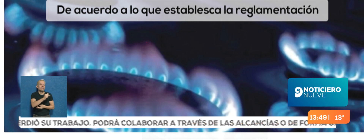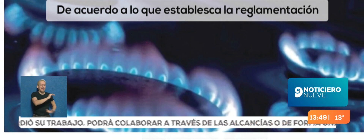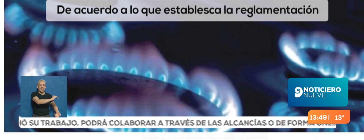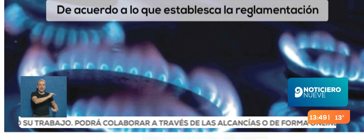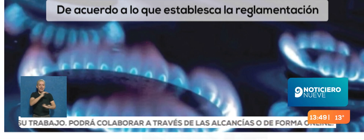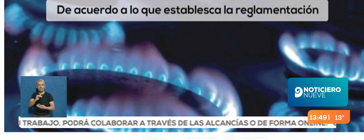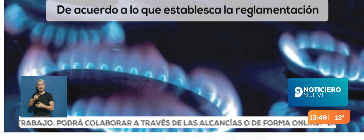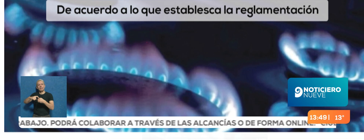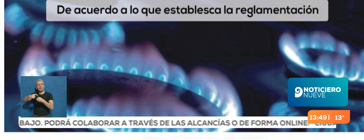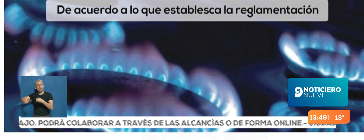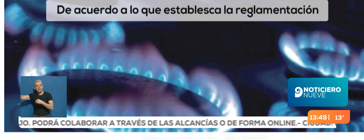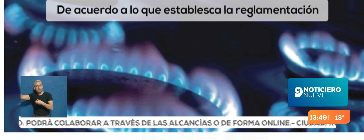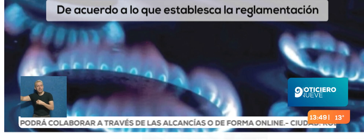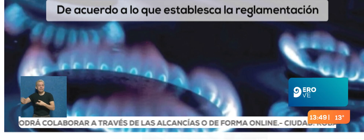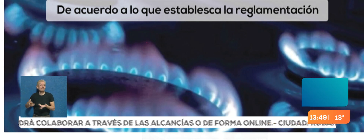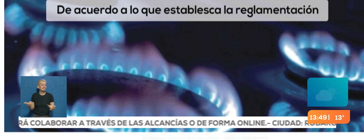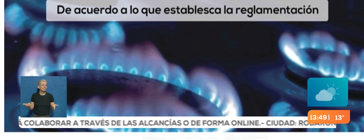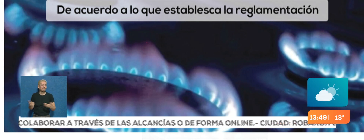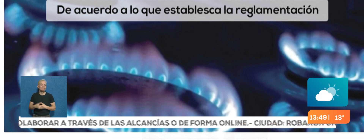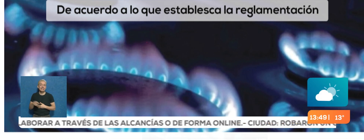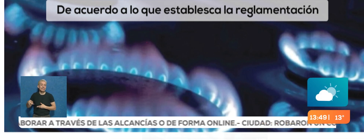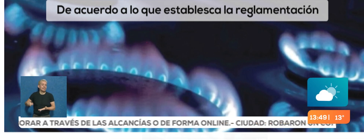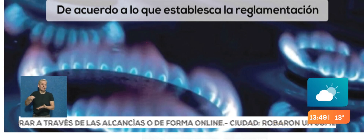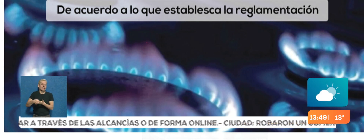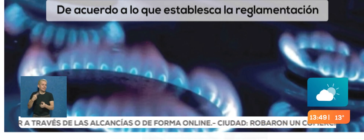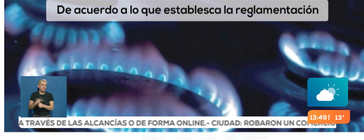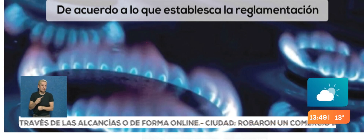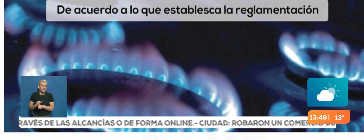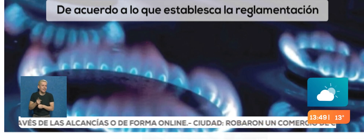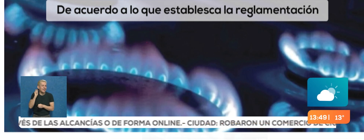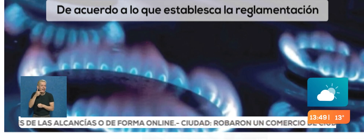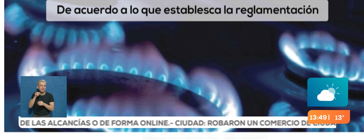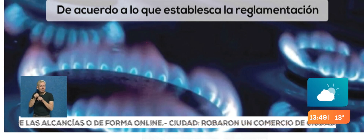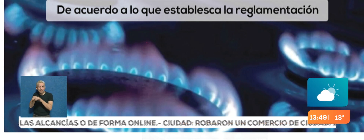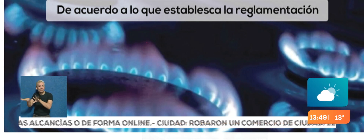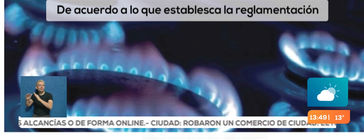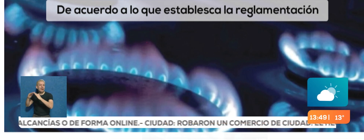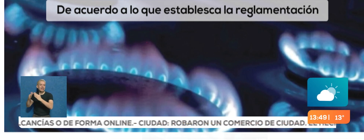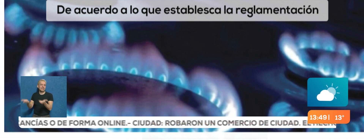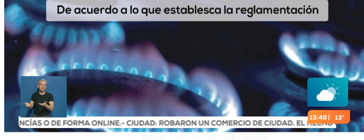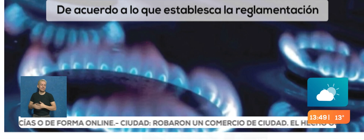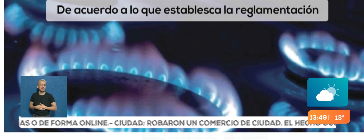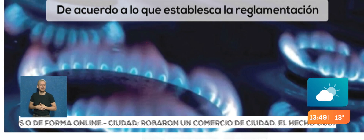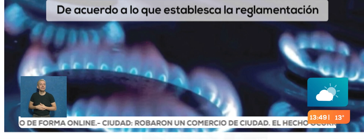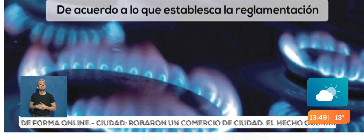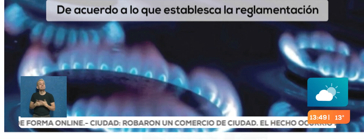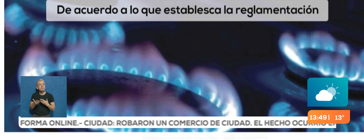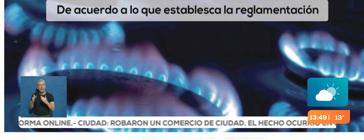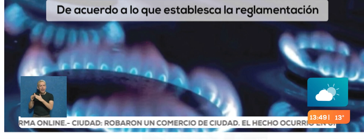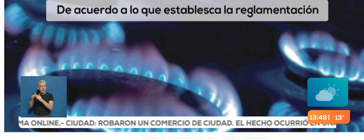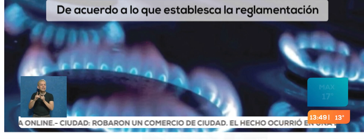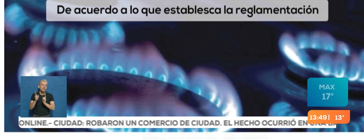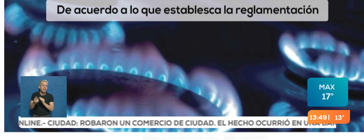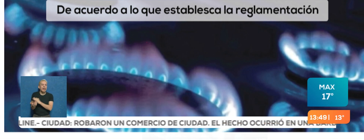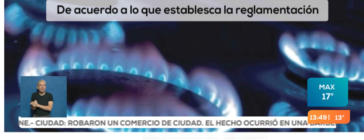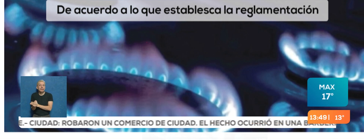que, bueno, llegue hasta la vereda, pero no para hacer la inversión para colocarlo en el interior del domicilio. Y muchos hogares en donde alquilan. Y